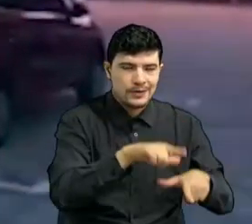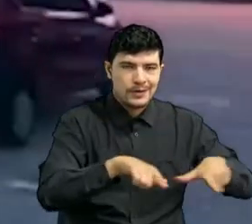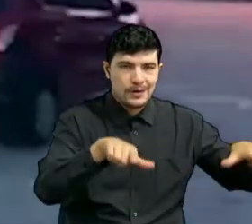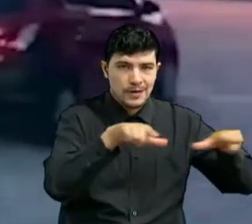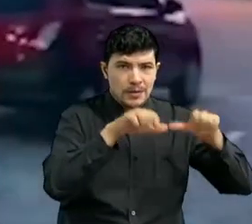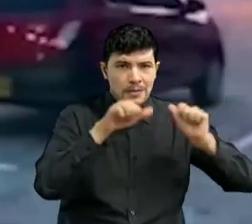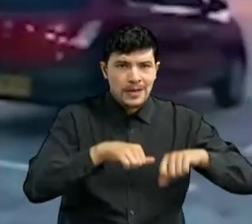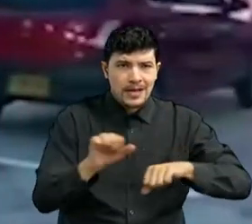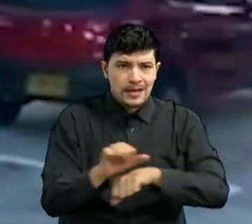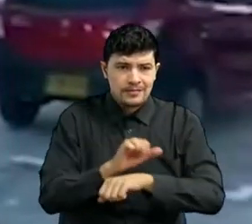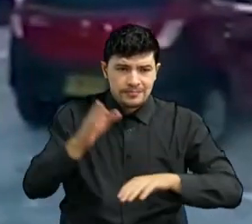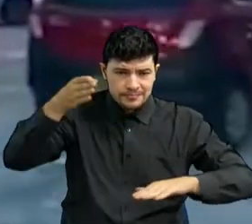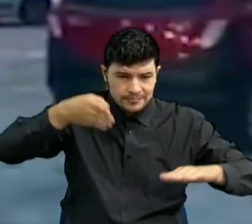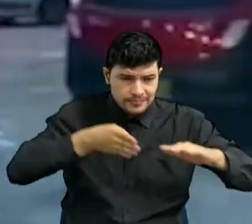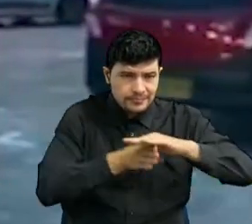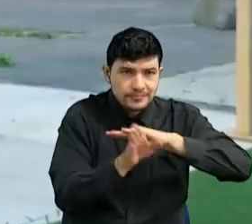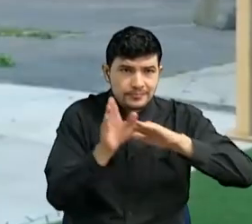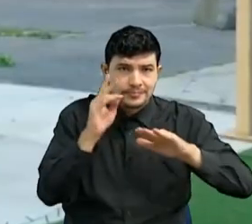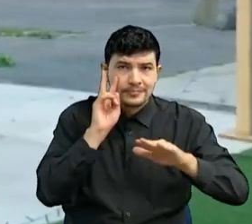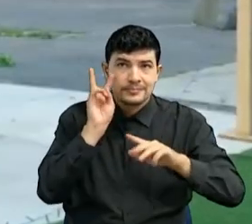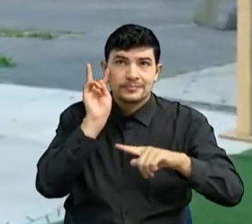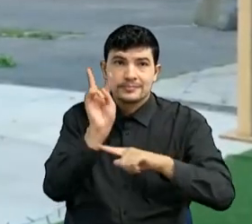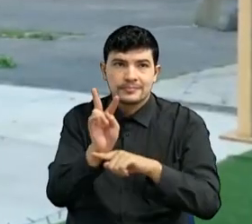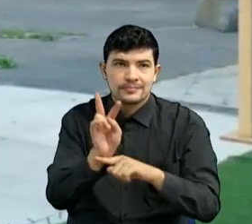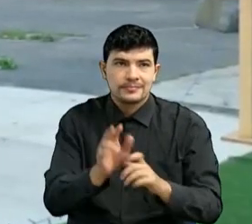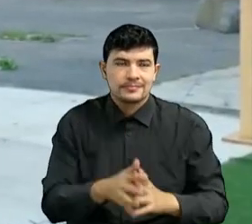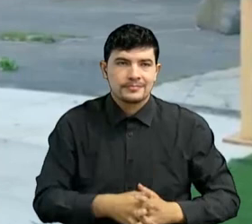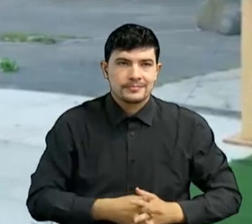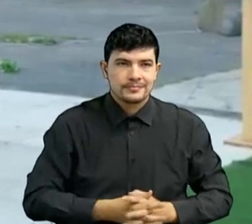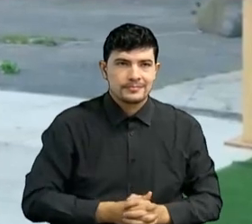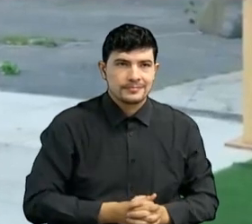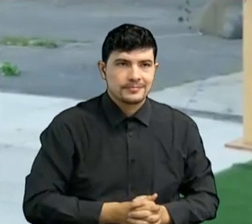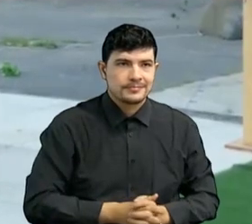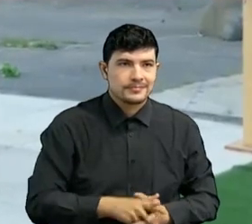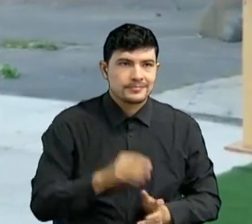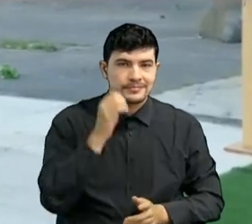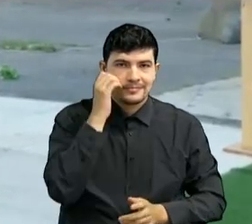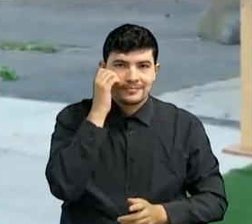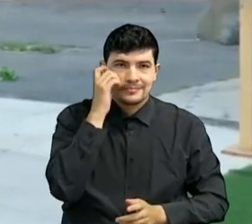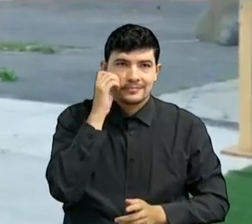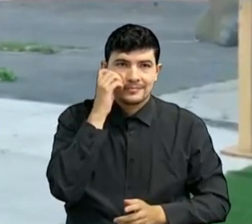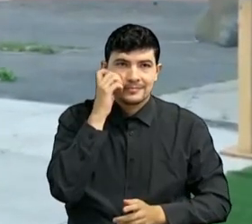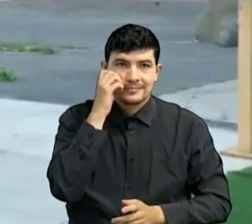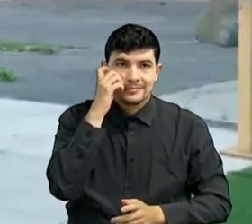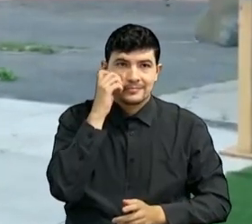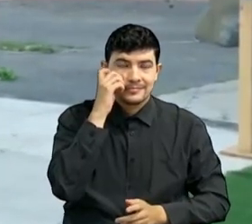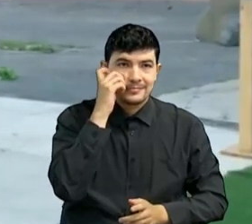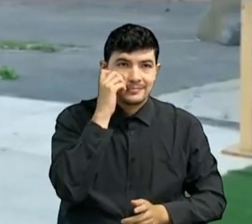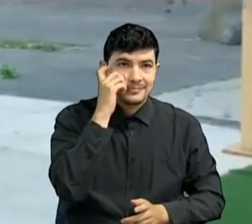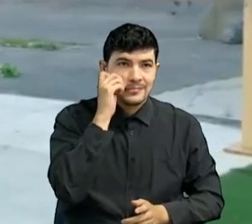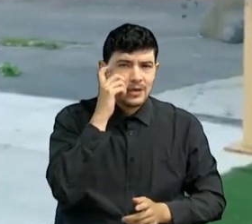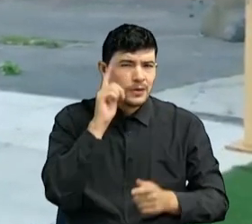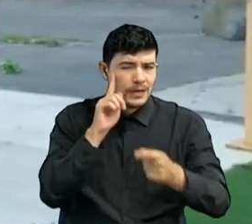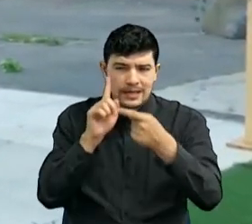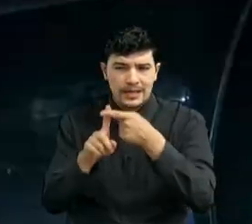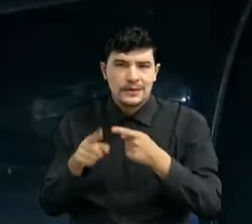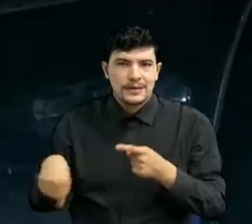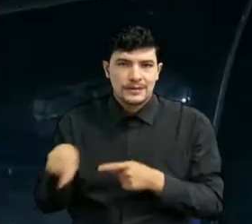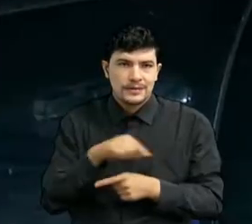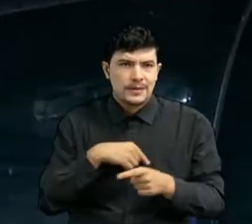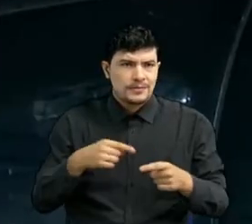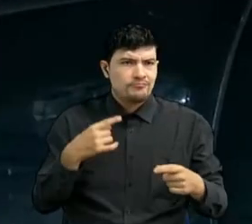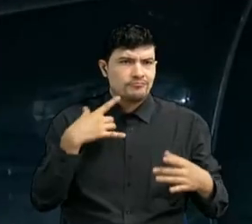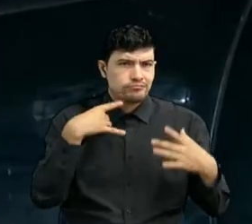su auto. El autocine surge como idea buscando una alternativa de entretenimiento diferente y sana para toda la familia.